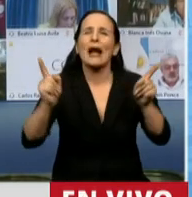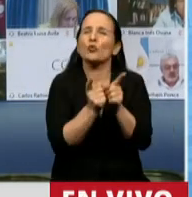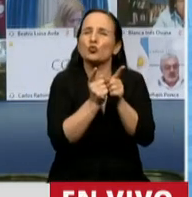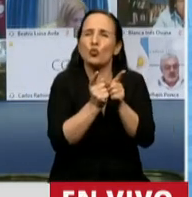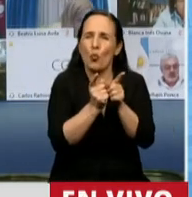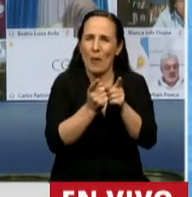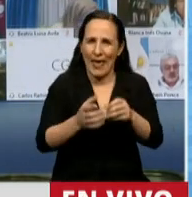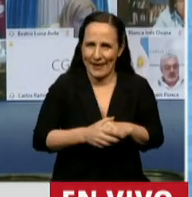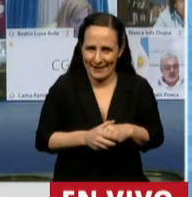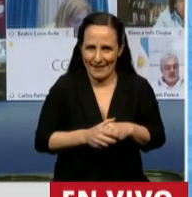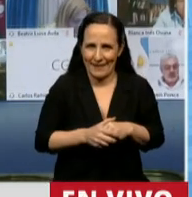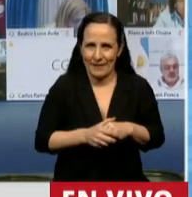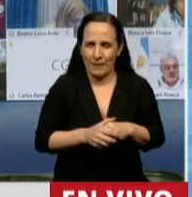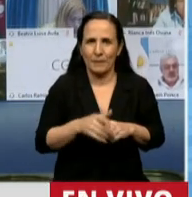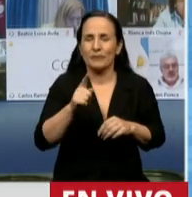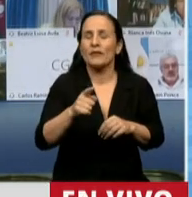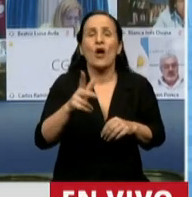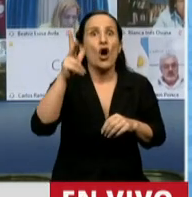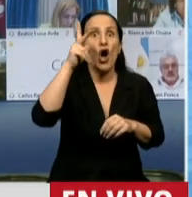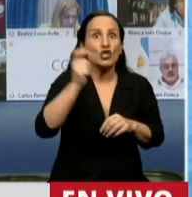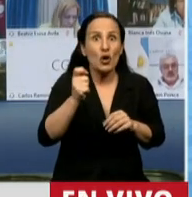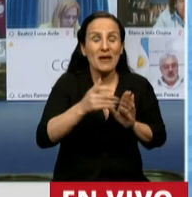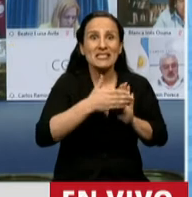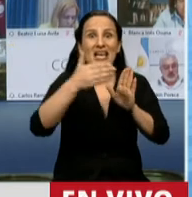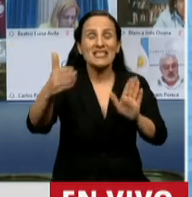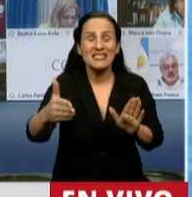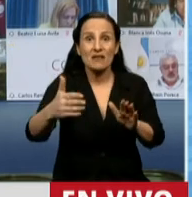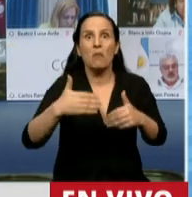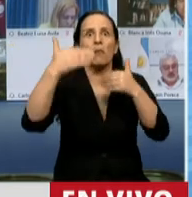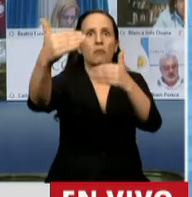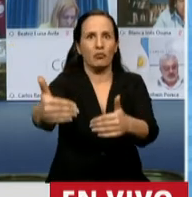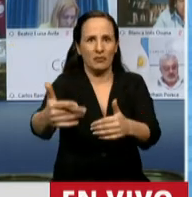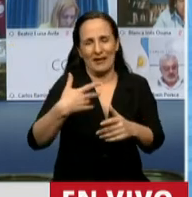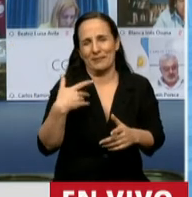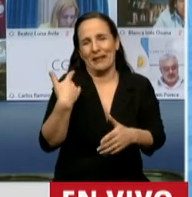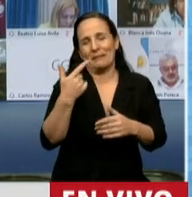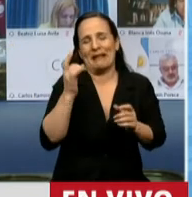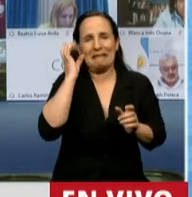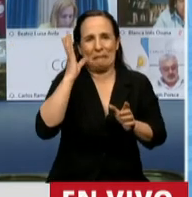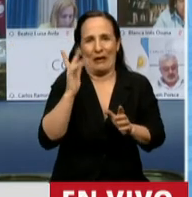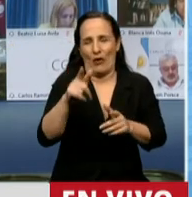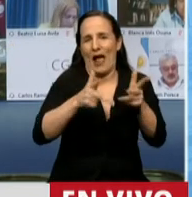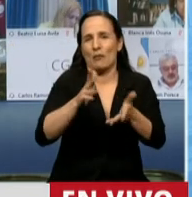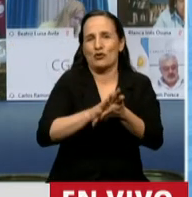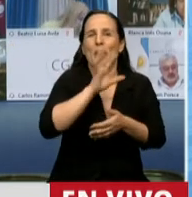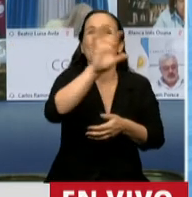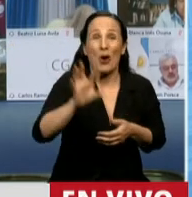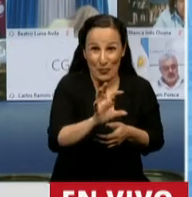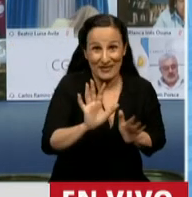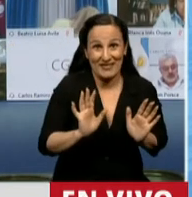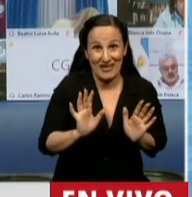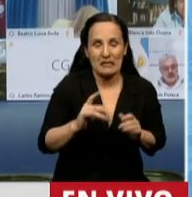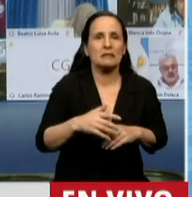se posterga por ocho meses, a las provincias estoy hablando, disculpe, se posterga por ocho meses